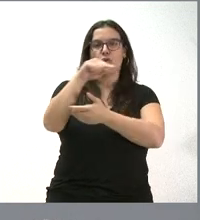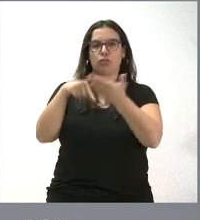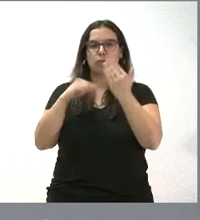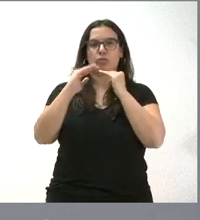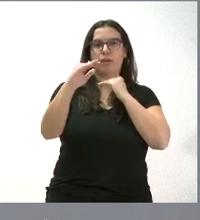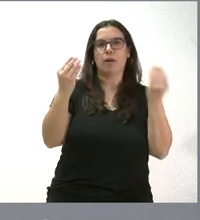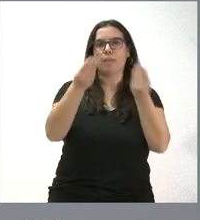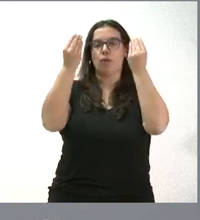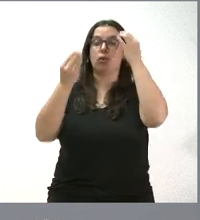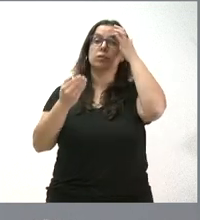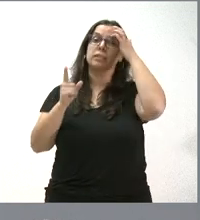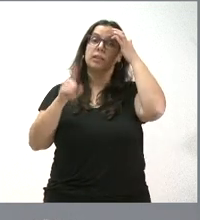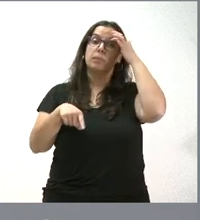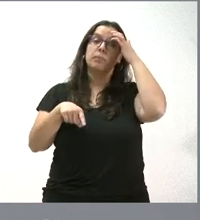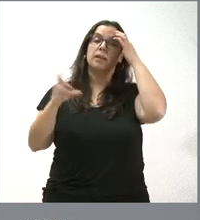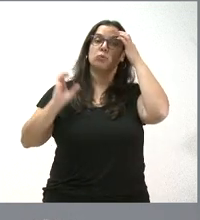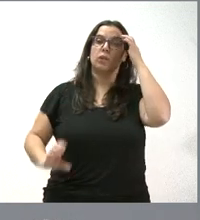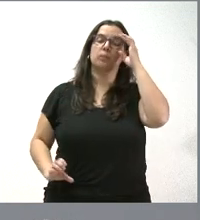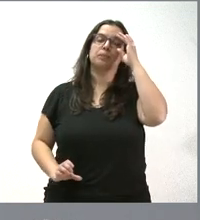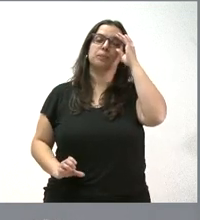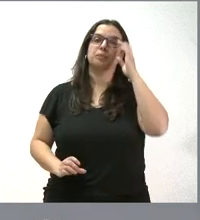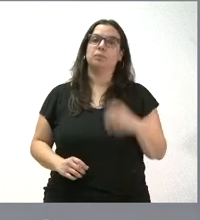estabilidad y de retribuciones.